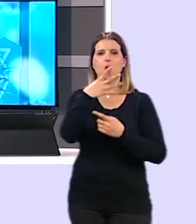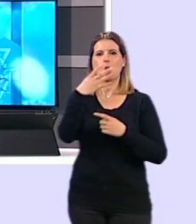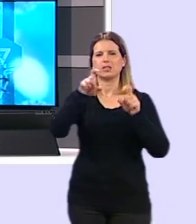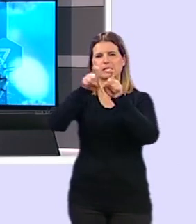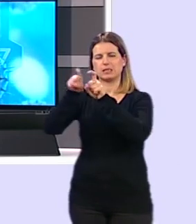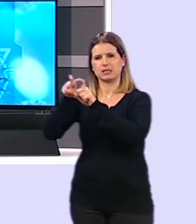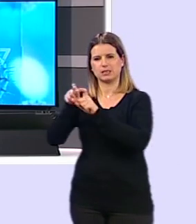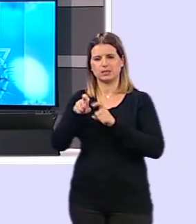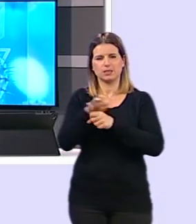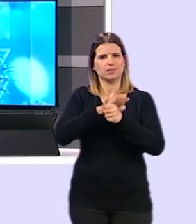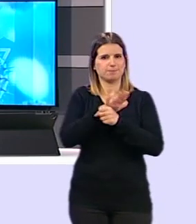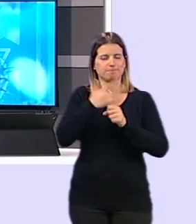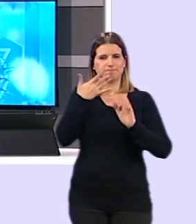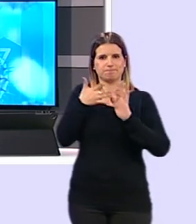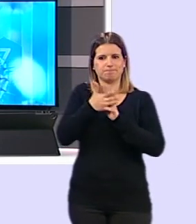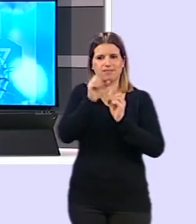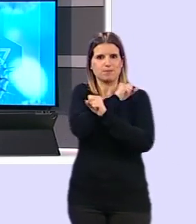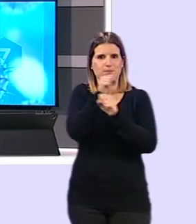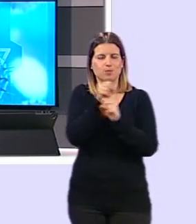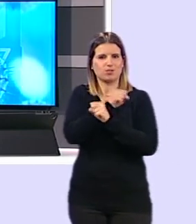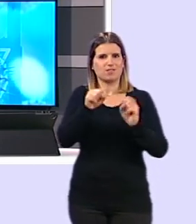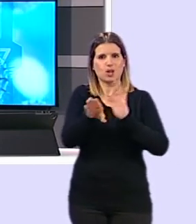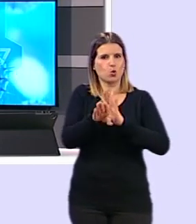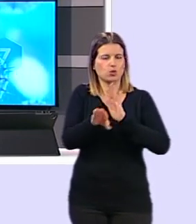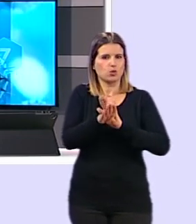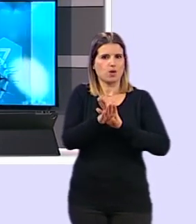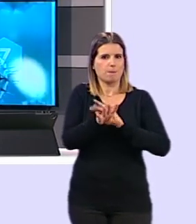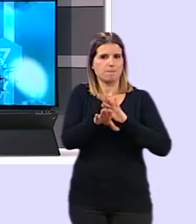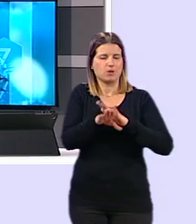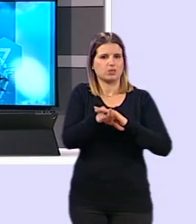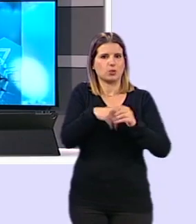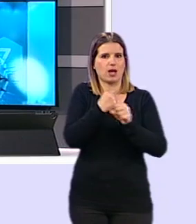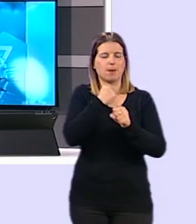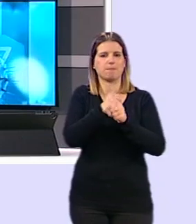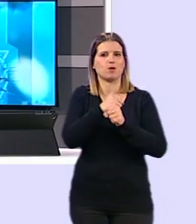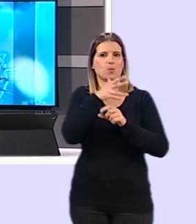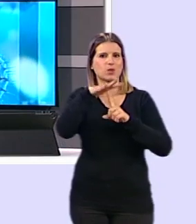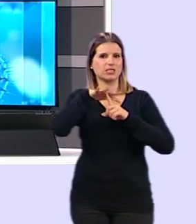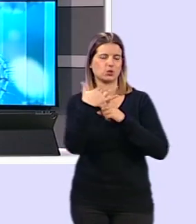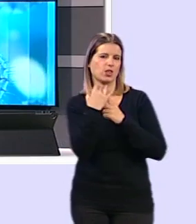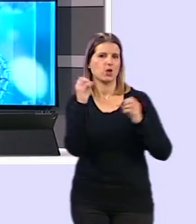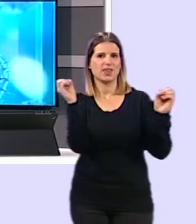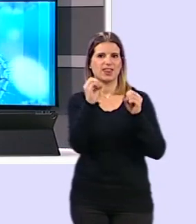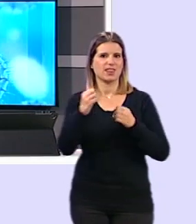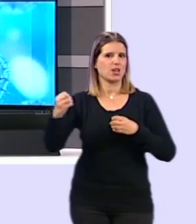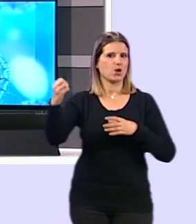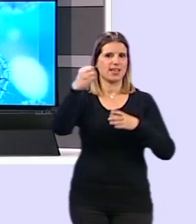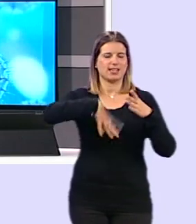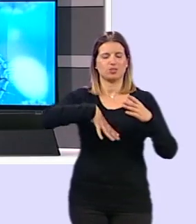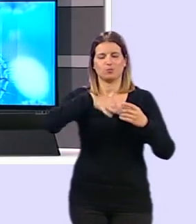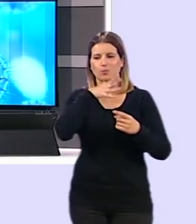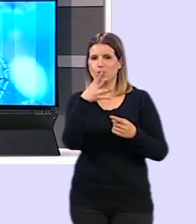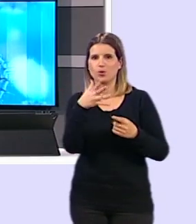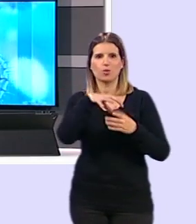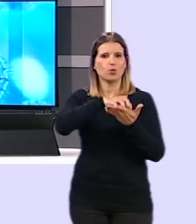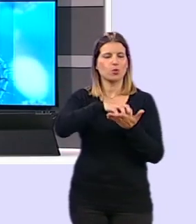provincia que han visto imposible mantenerse a flote y conservar el empleo en un escenario de cero ingresos marcado por la incertidumbre